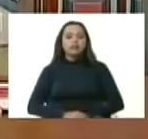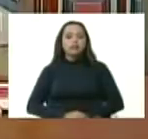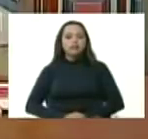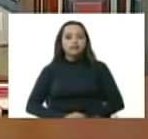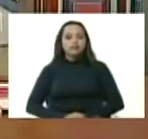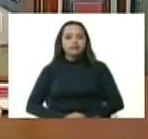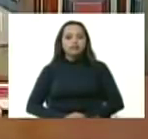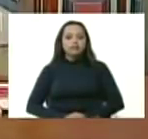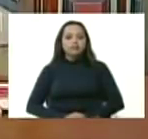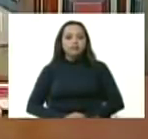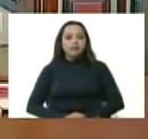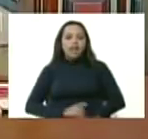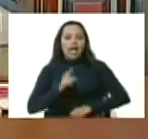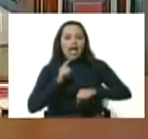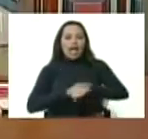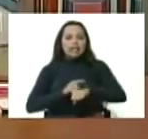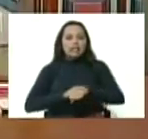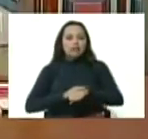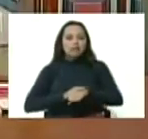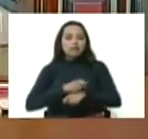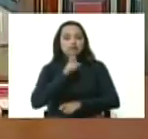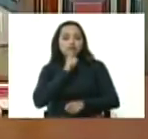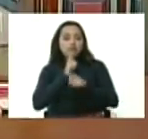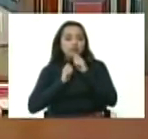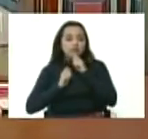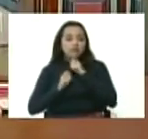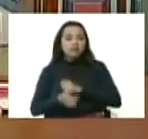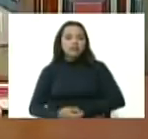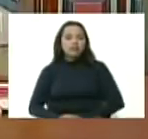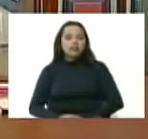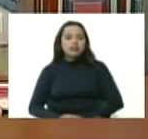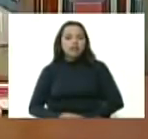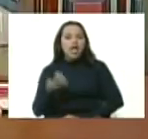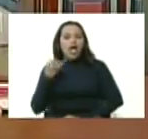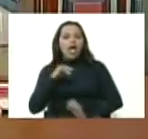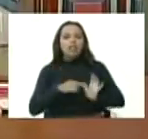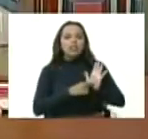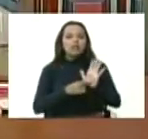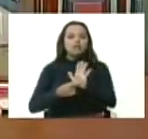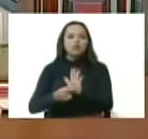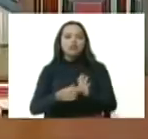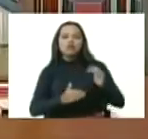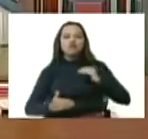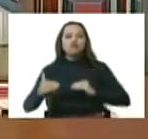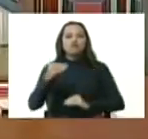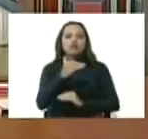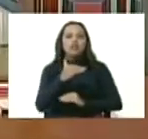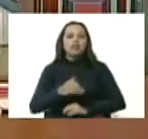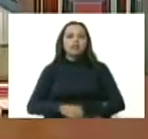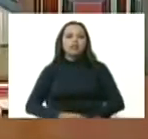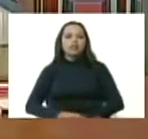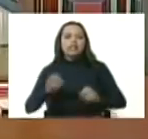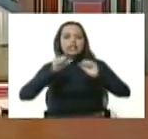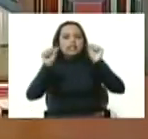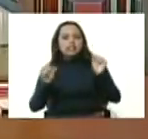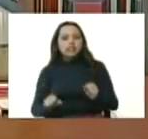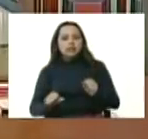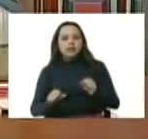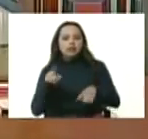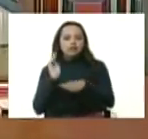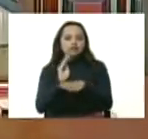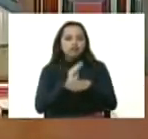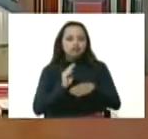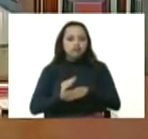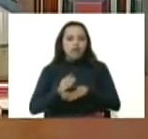en tiempos de vacas flacas se ha demostrado la superioridad del sistema de protección y